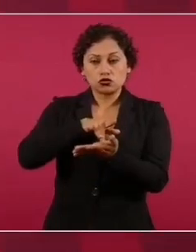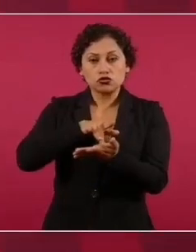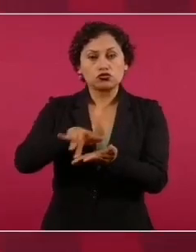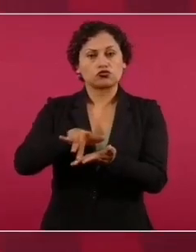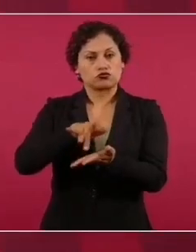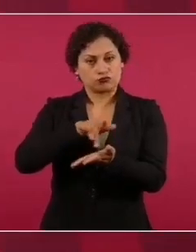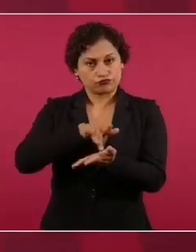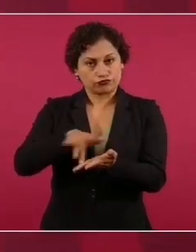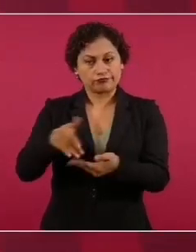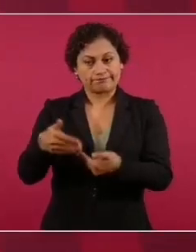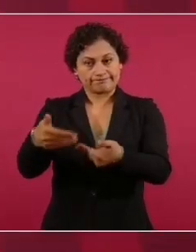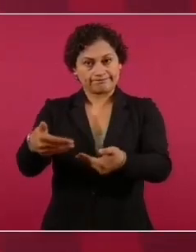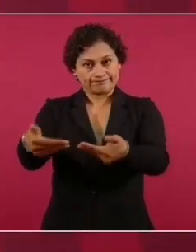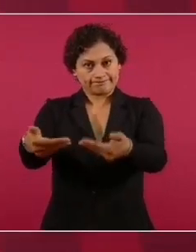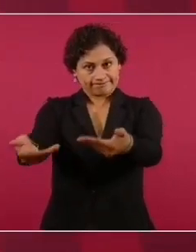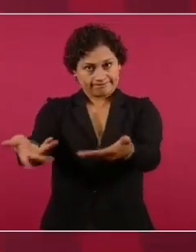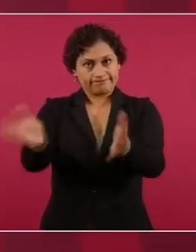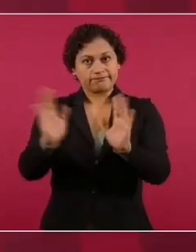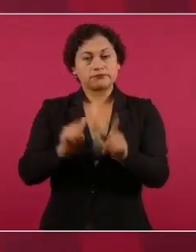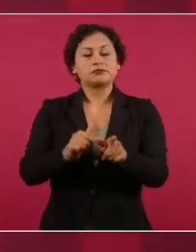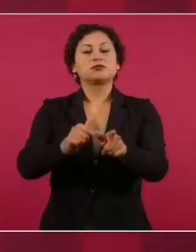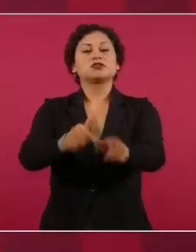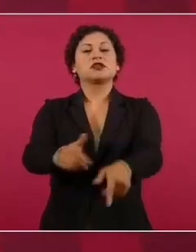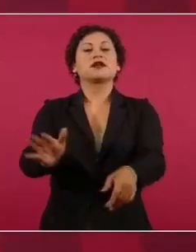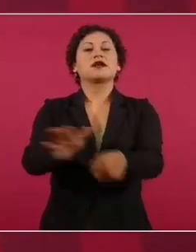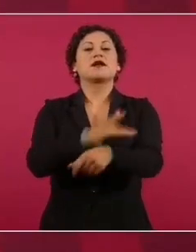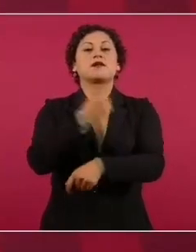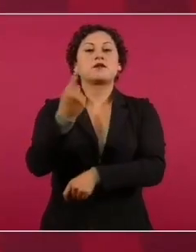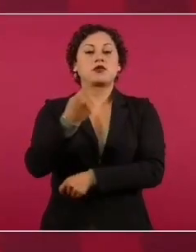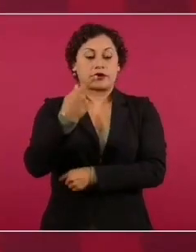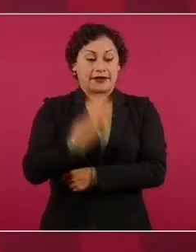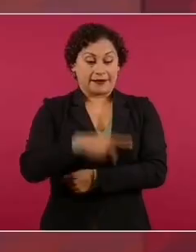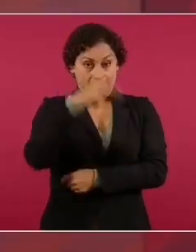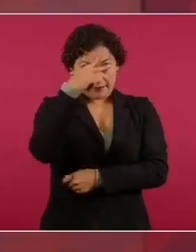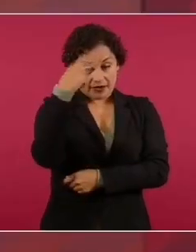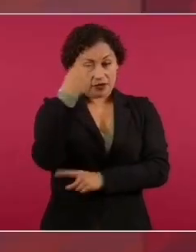es producir en México todo lo que consumimos.